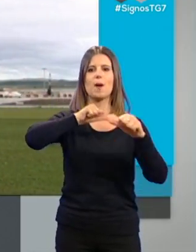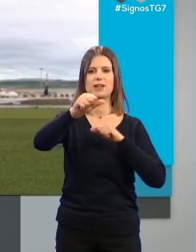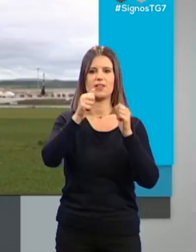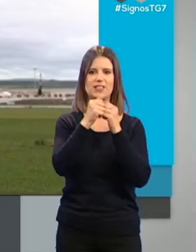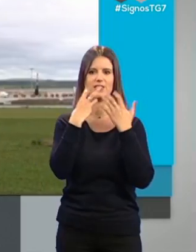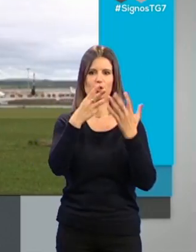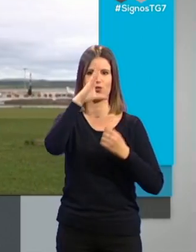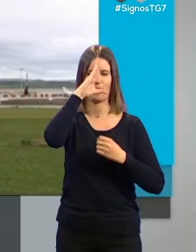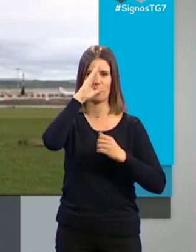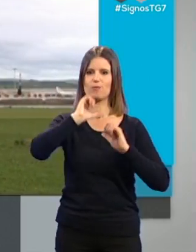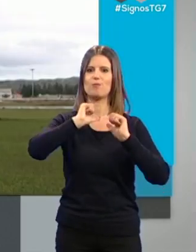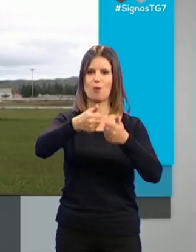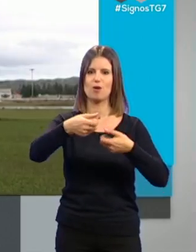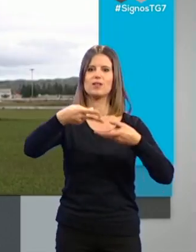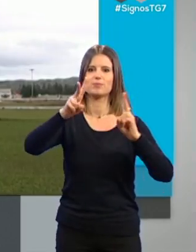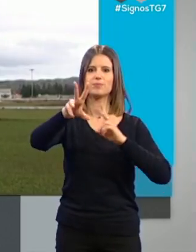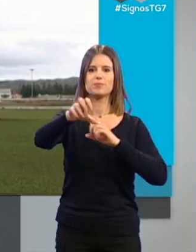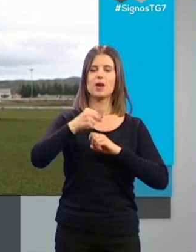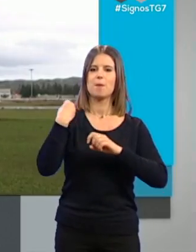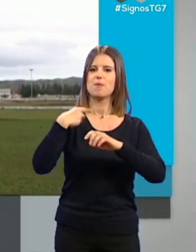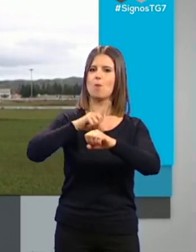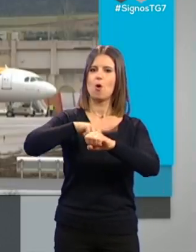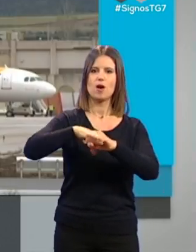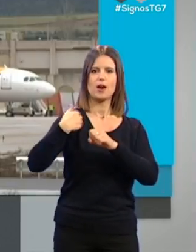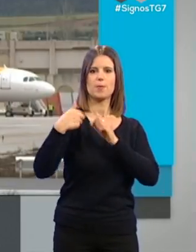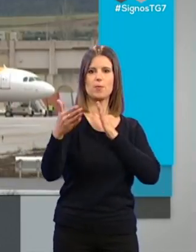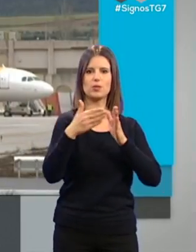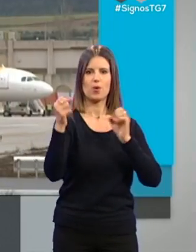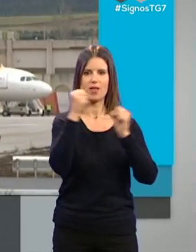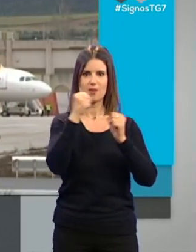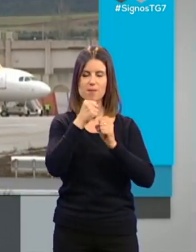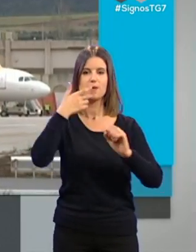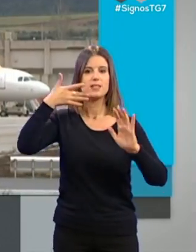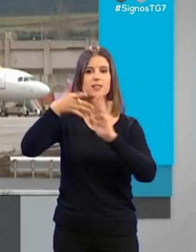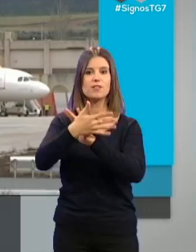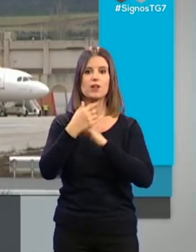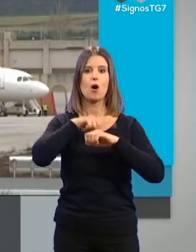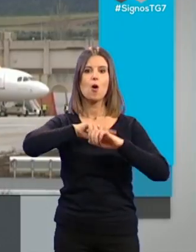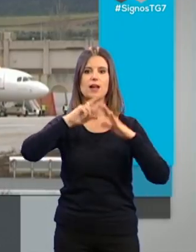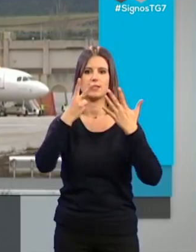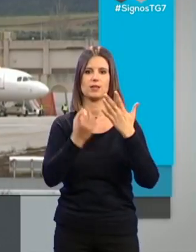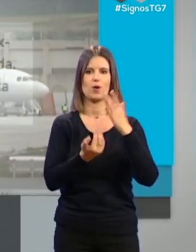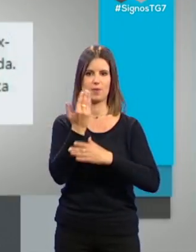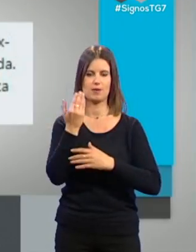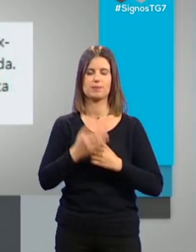de febrero e inicialmente tendrá el mismo horario que en la temporada de invierno, es decir, a las 7 de la mañana.